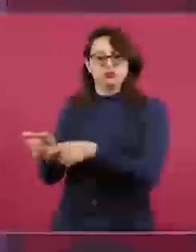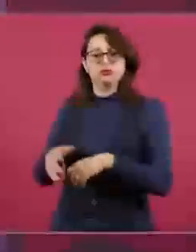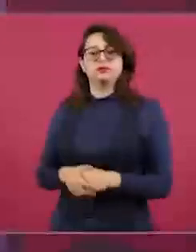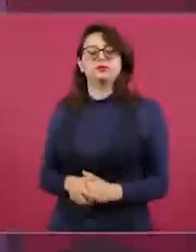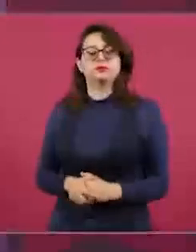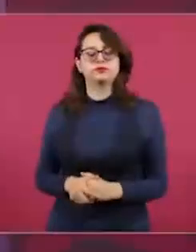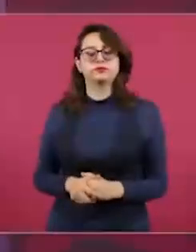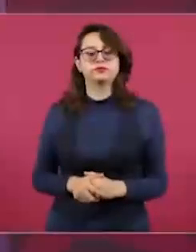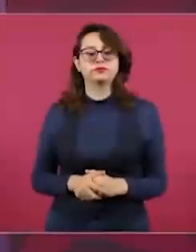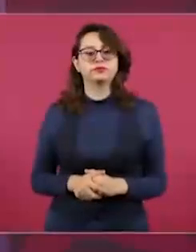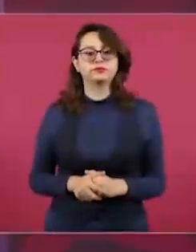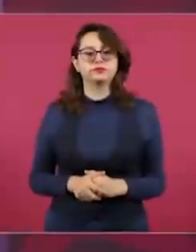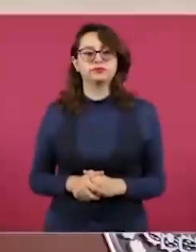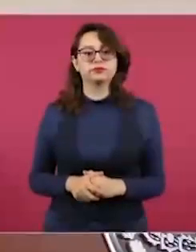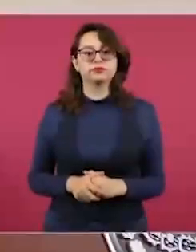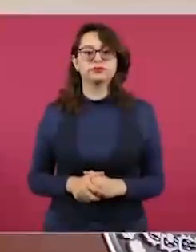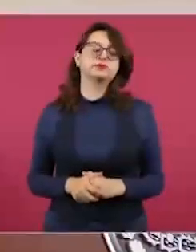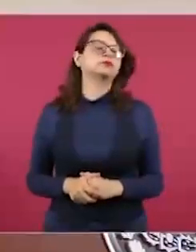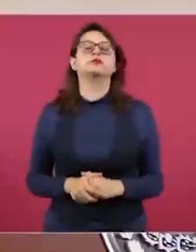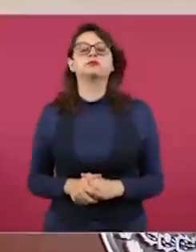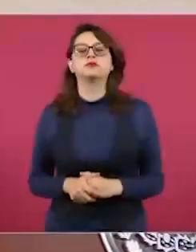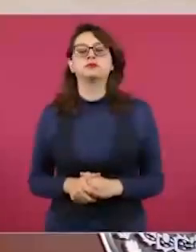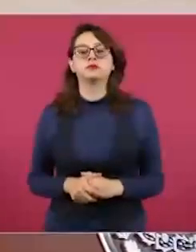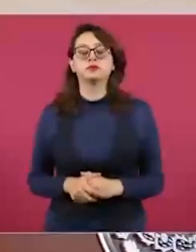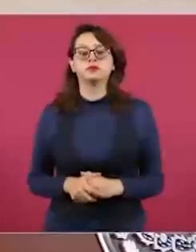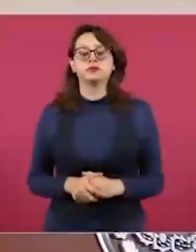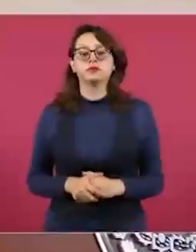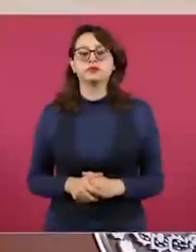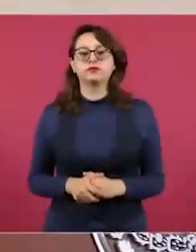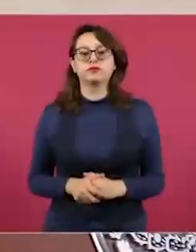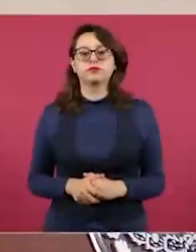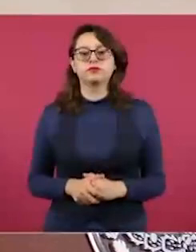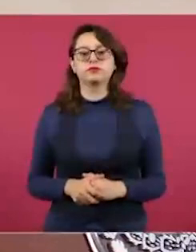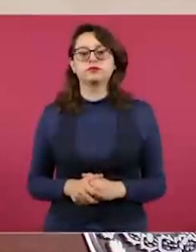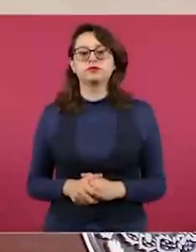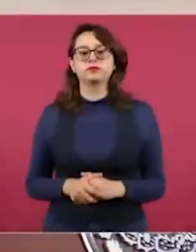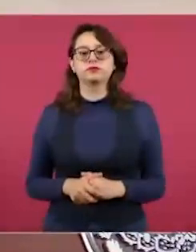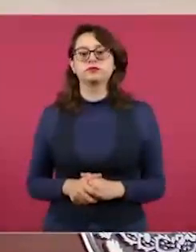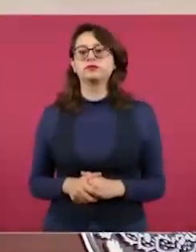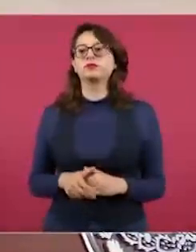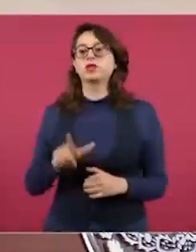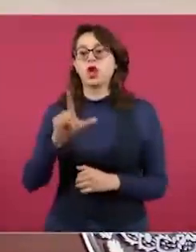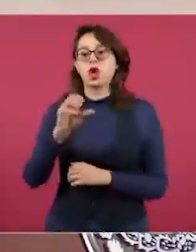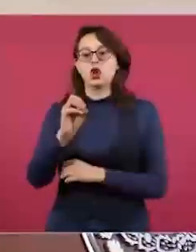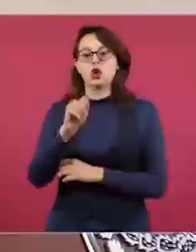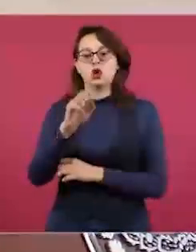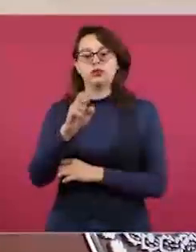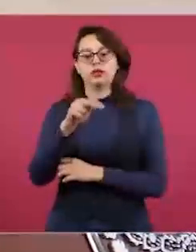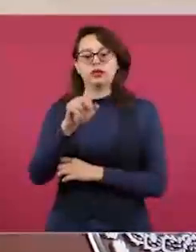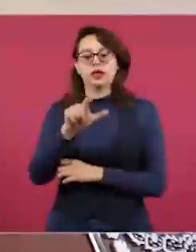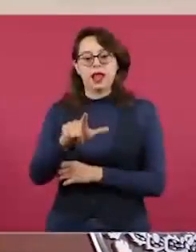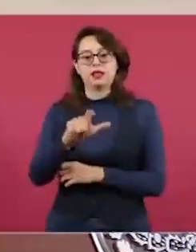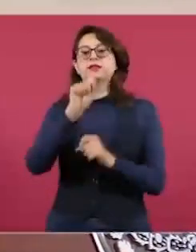entregan la Lotería Nacional y le entregan el Issste,